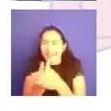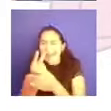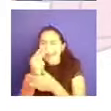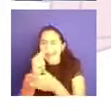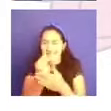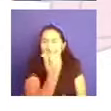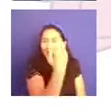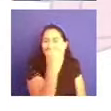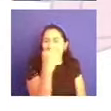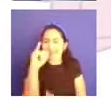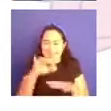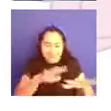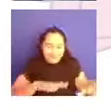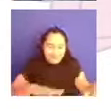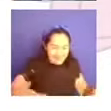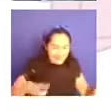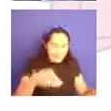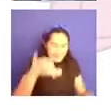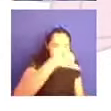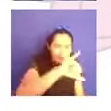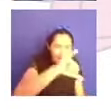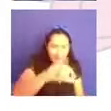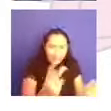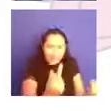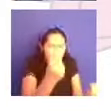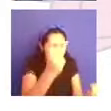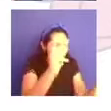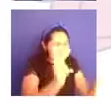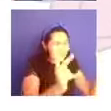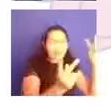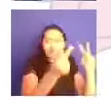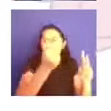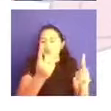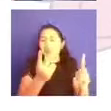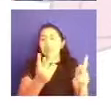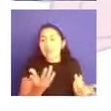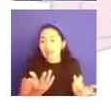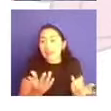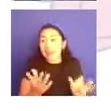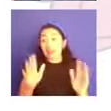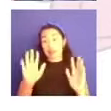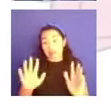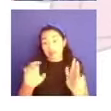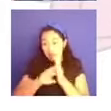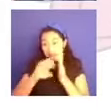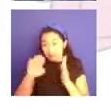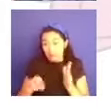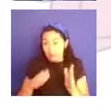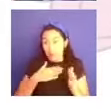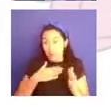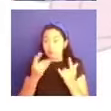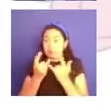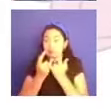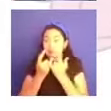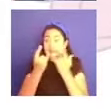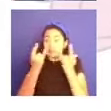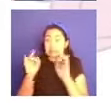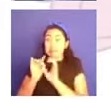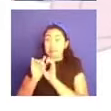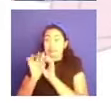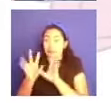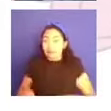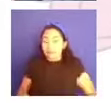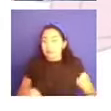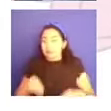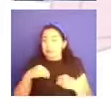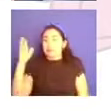¿no? Esa área de oportunidad de que las experiencias que tenemos en la vida, que a veces son inesperadas, que tú puedes pensar